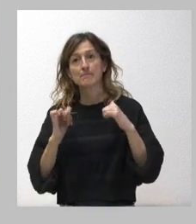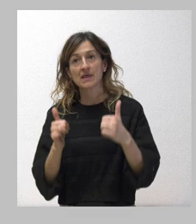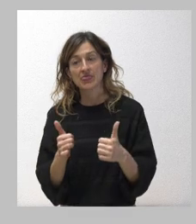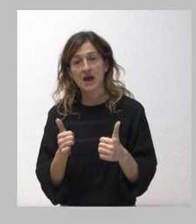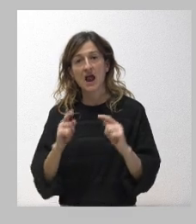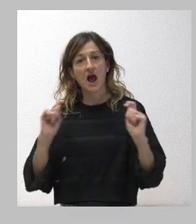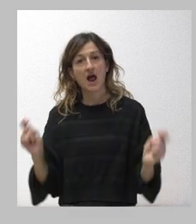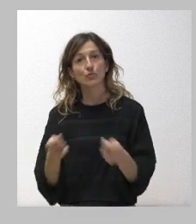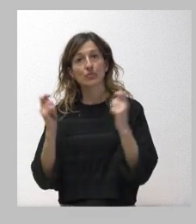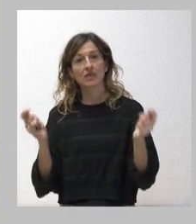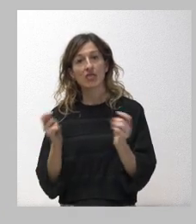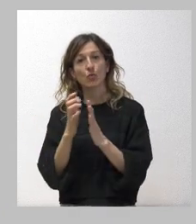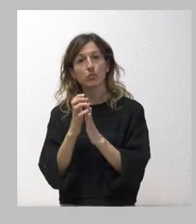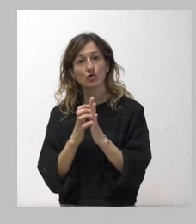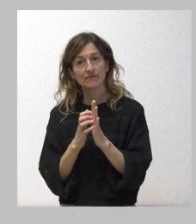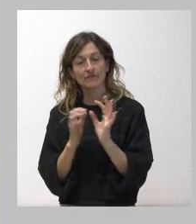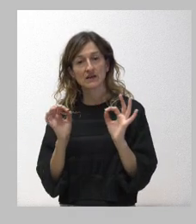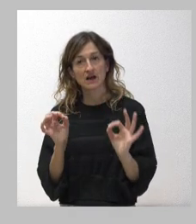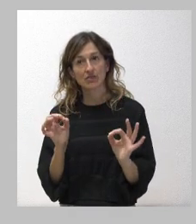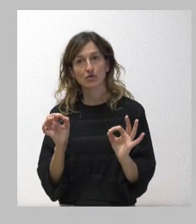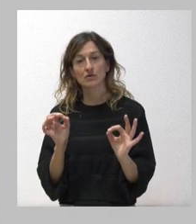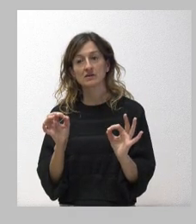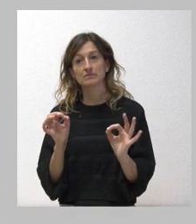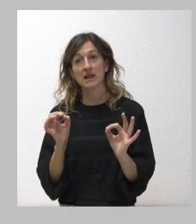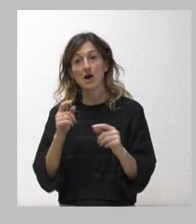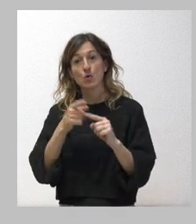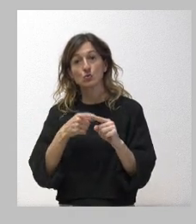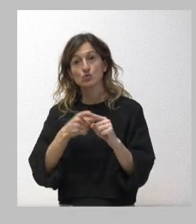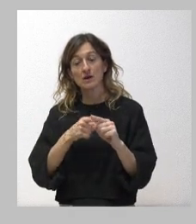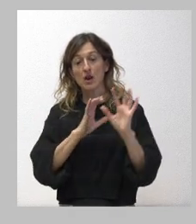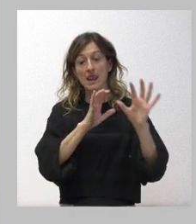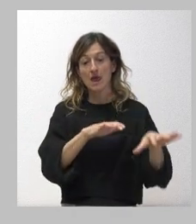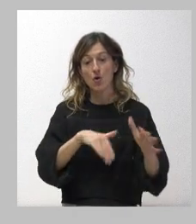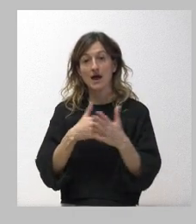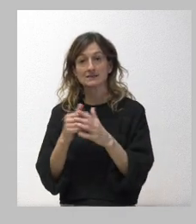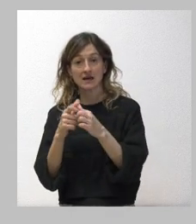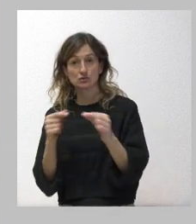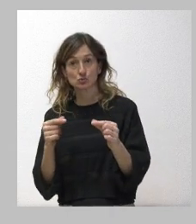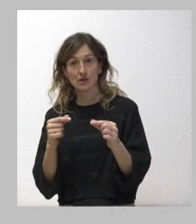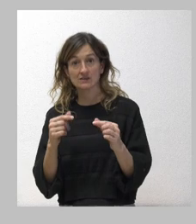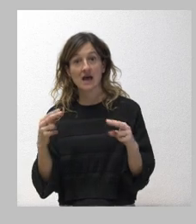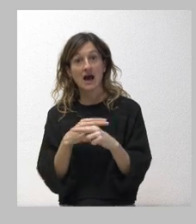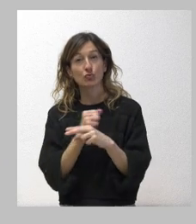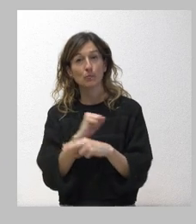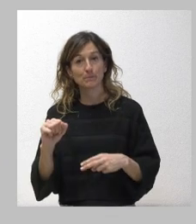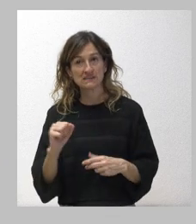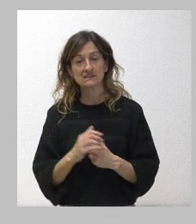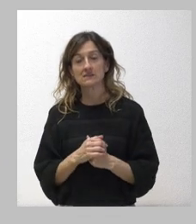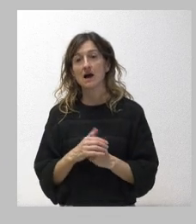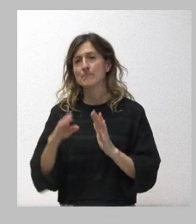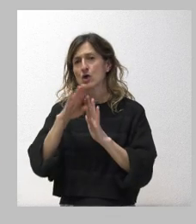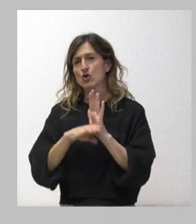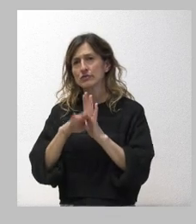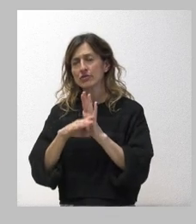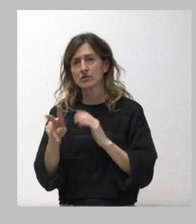anunciado que empiezan ahora para los usuarios de la autopista entre León y Asturias en idénticas condiciones también